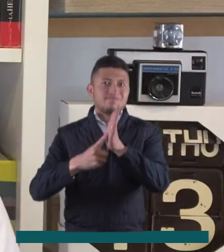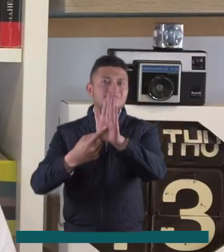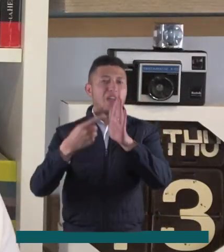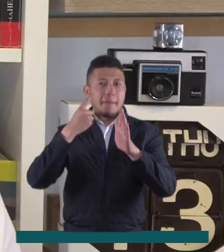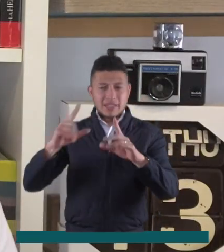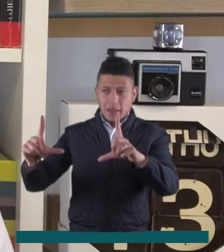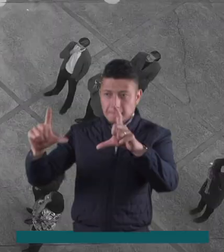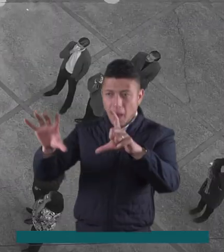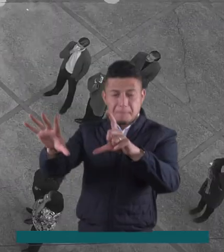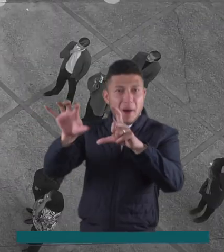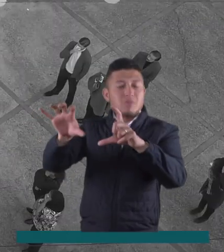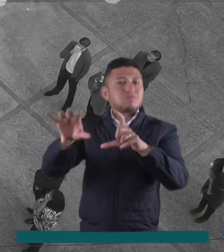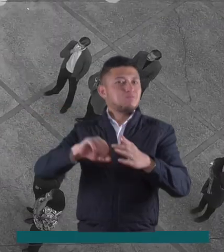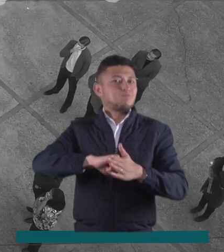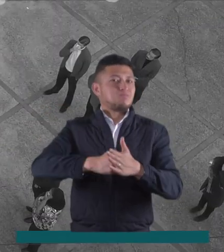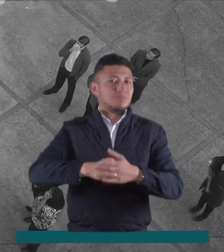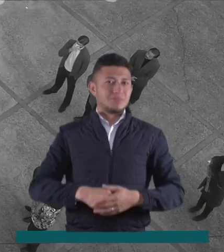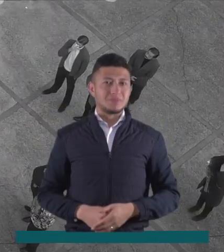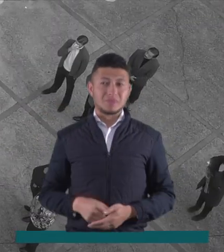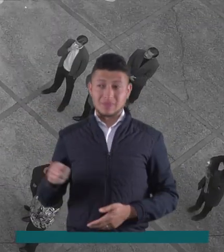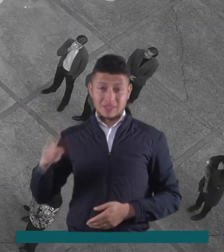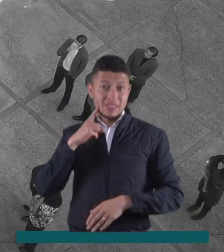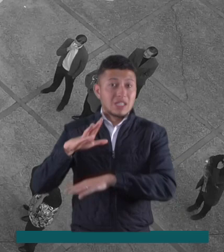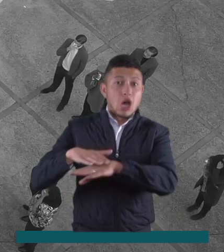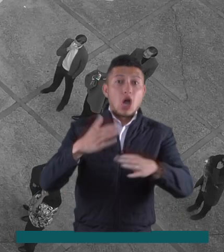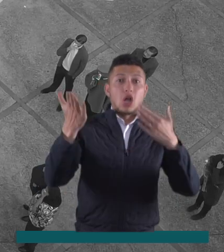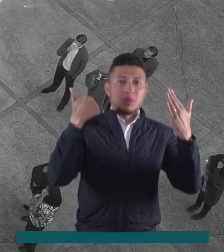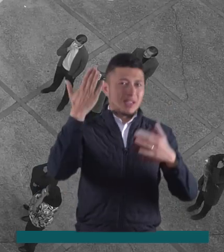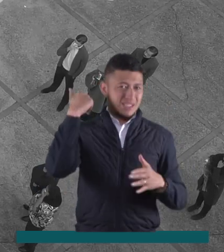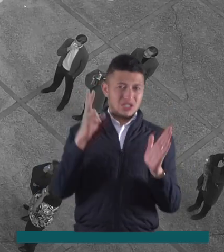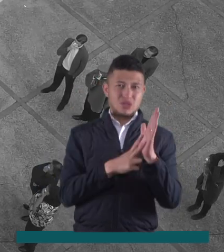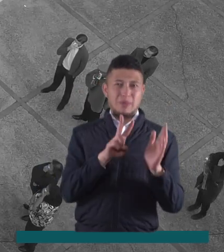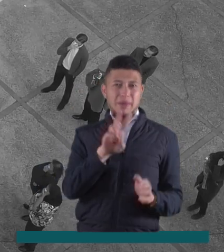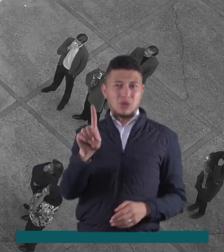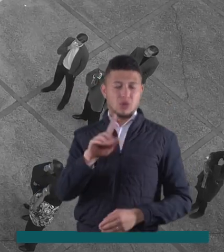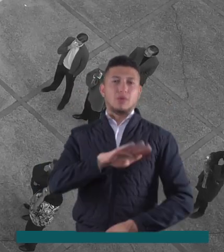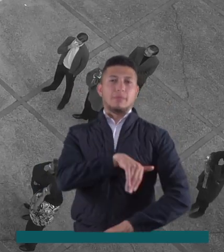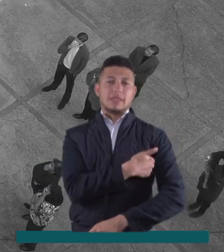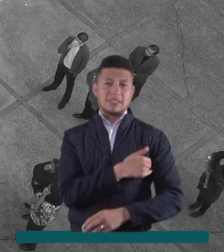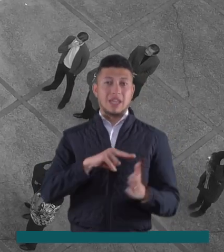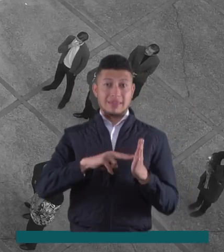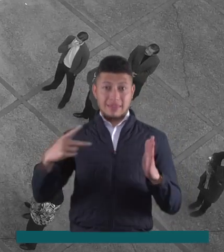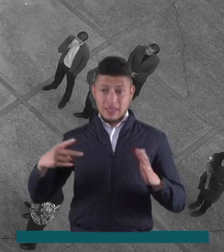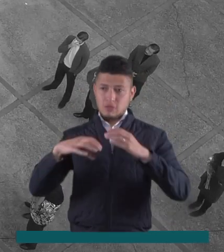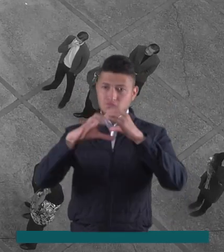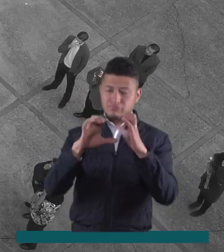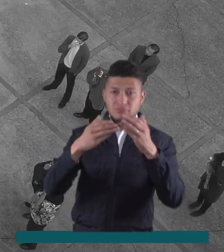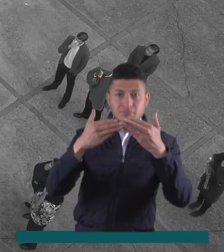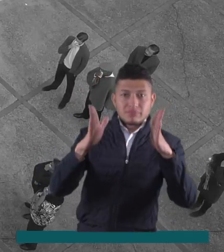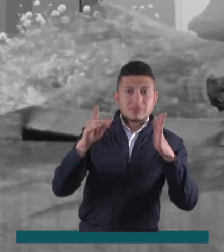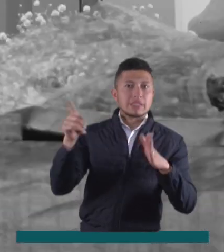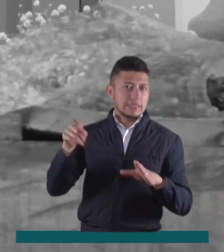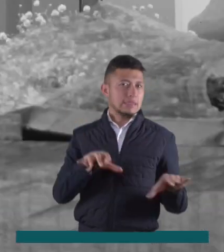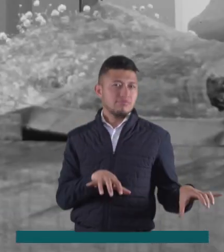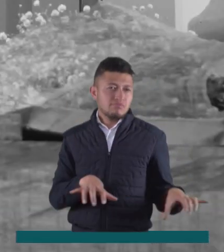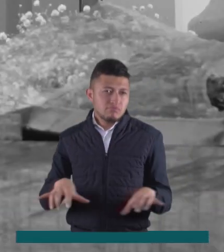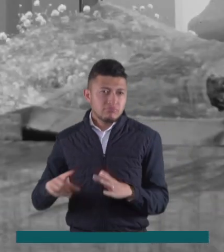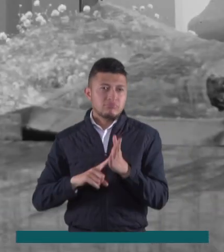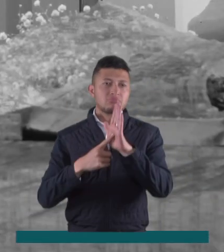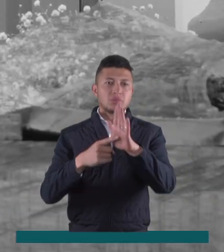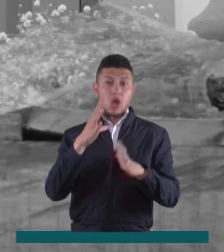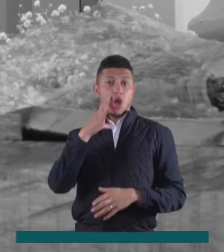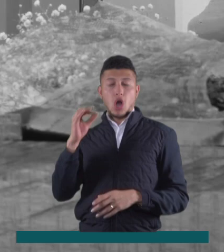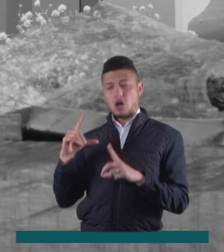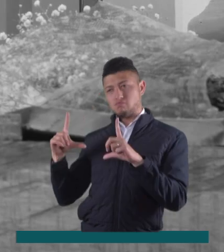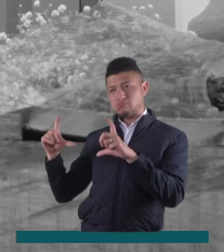con un clic. Esta es una de las series ganadoras de la convocatoria Abre Cámara 2021 del Ministerio de las TIC y comienza con la historia de un